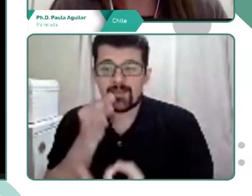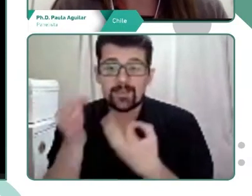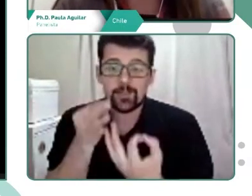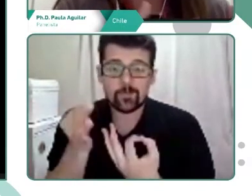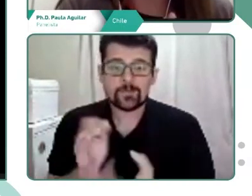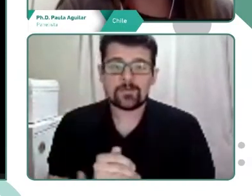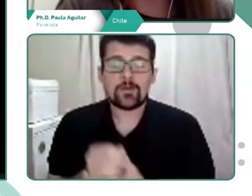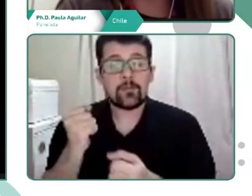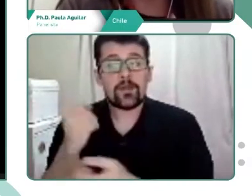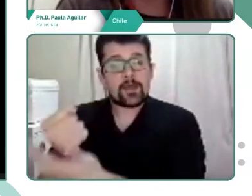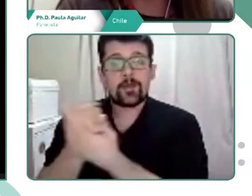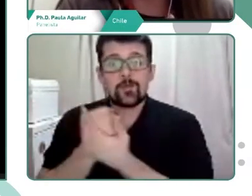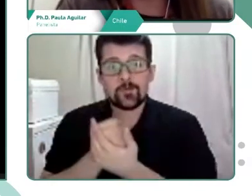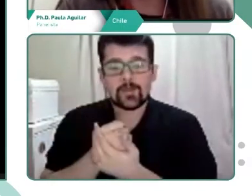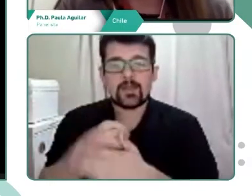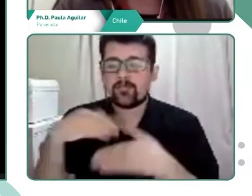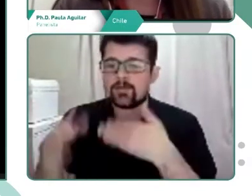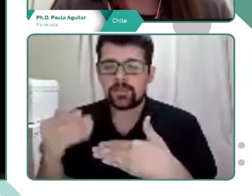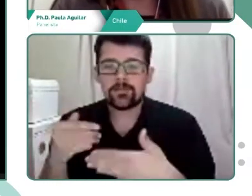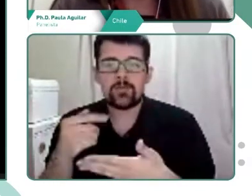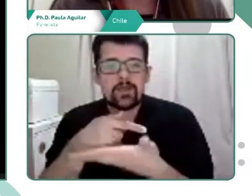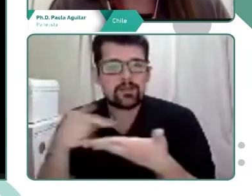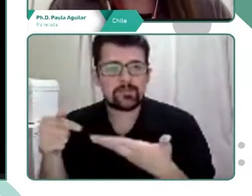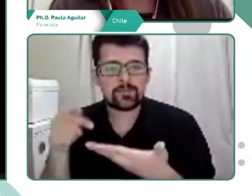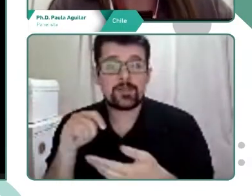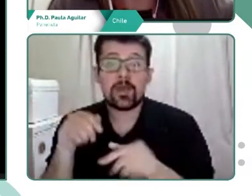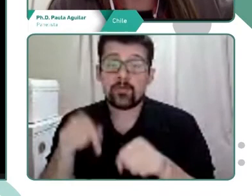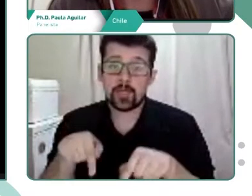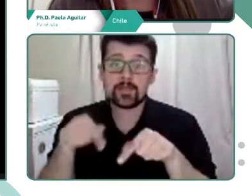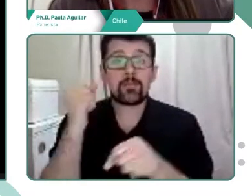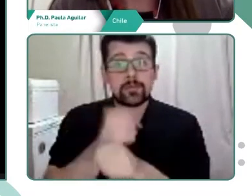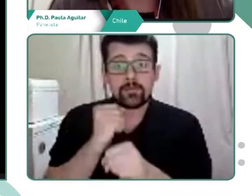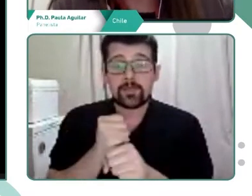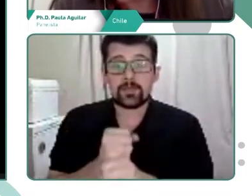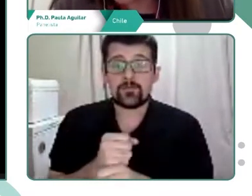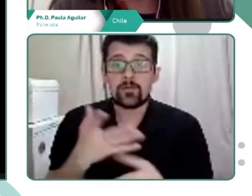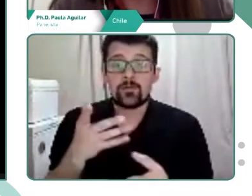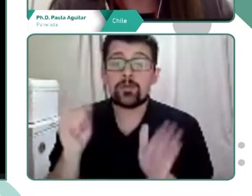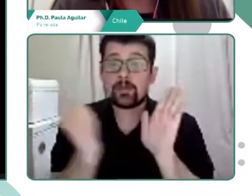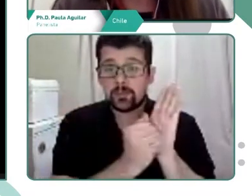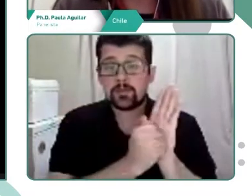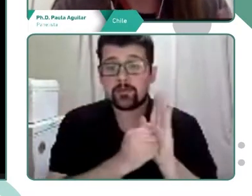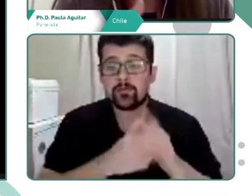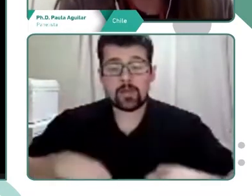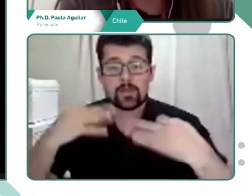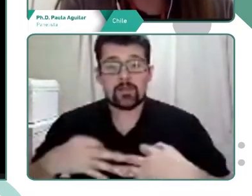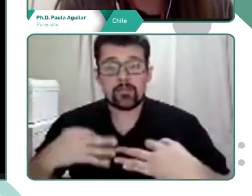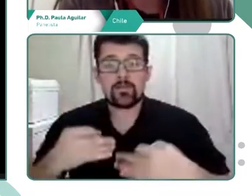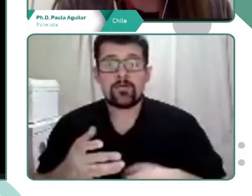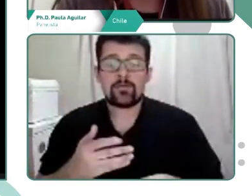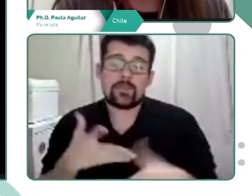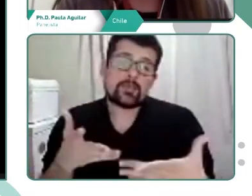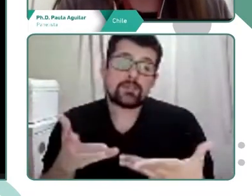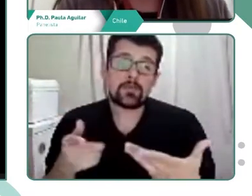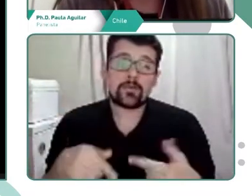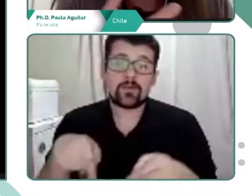permitido avanzar en esta búsqueda de la descripción del etos. Estamos trabajando en este momento en un artículo académico, que en el fondo va a ser el producto